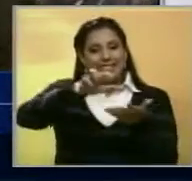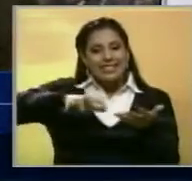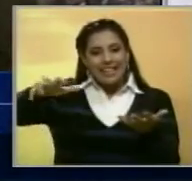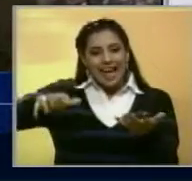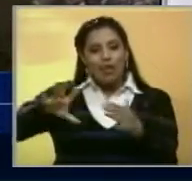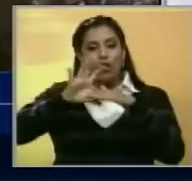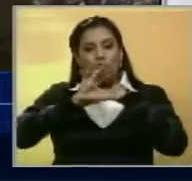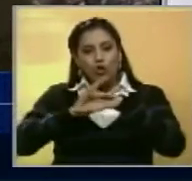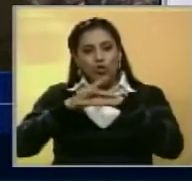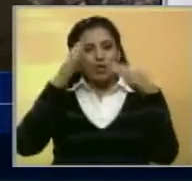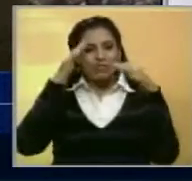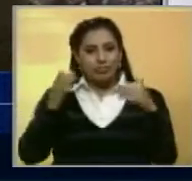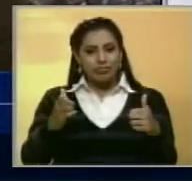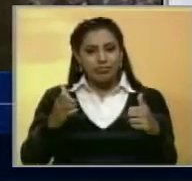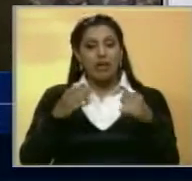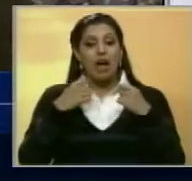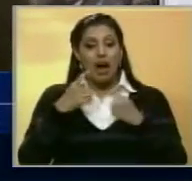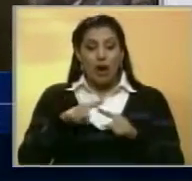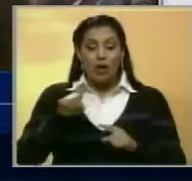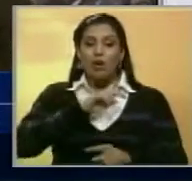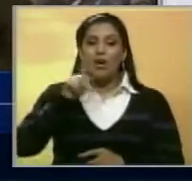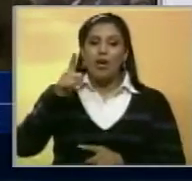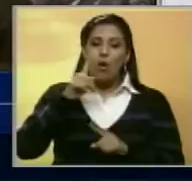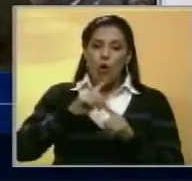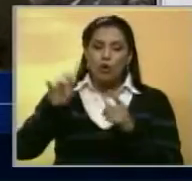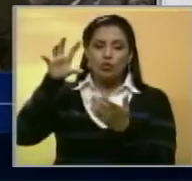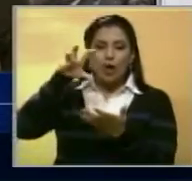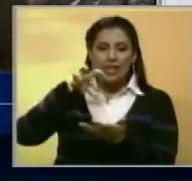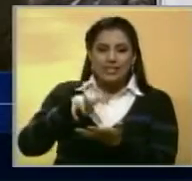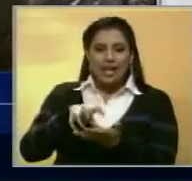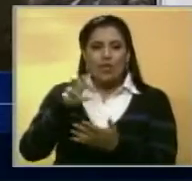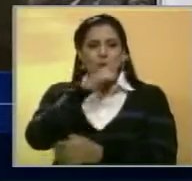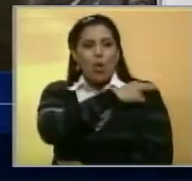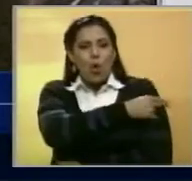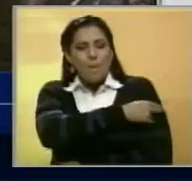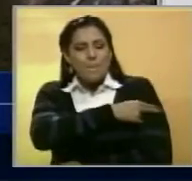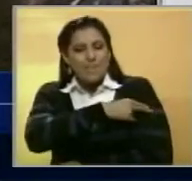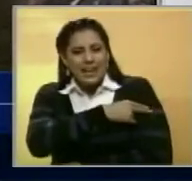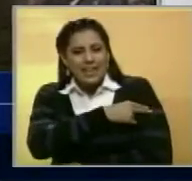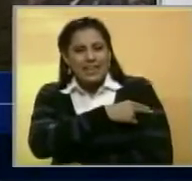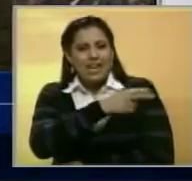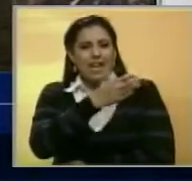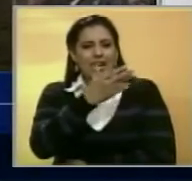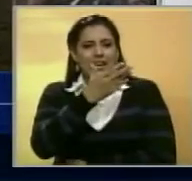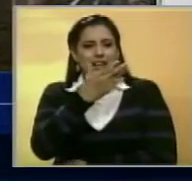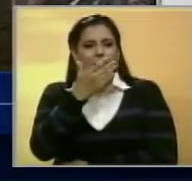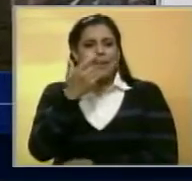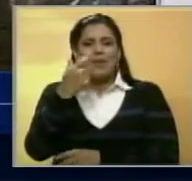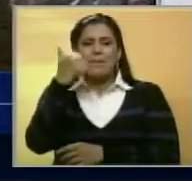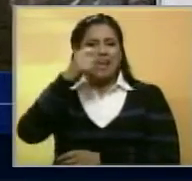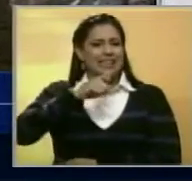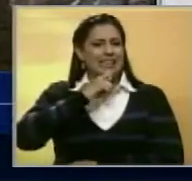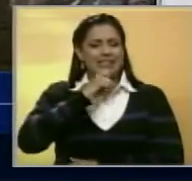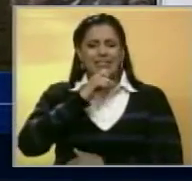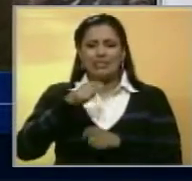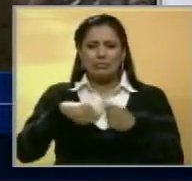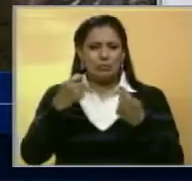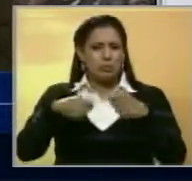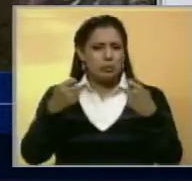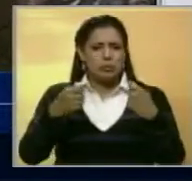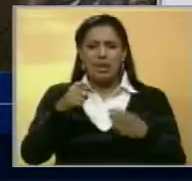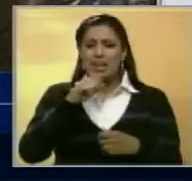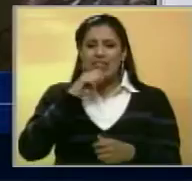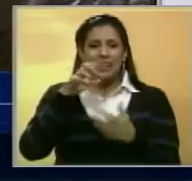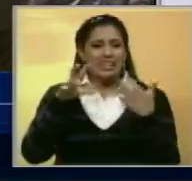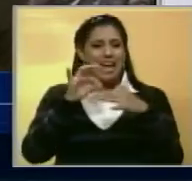del país. Él ha dicho también que en Upata el Hospital Gervasio Vera es uno de los más difíciles, de la más